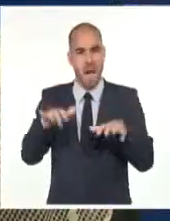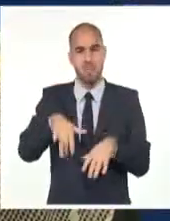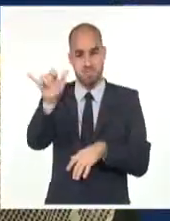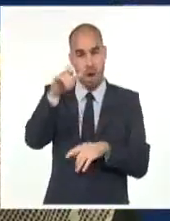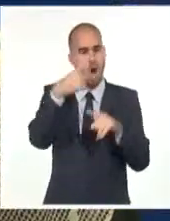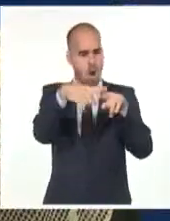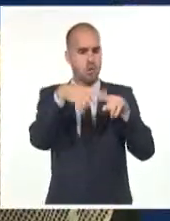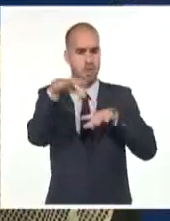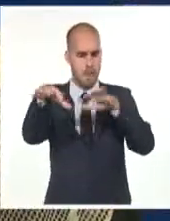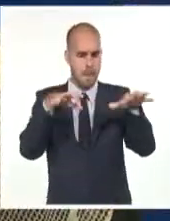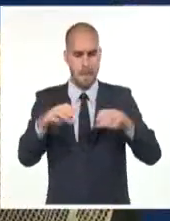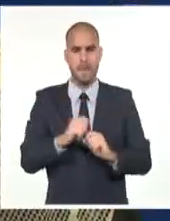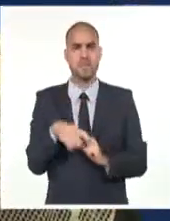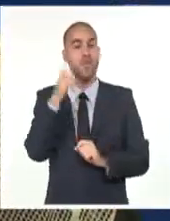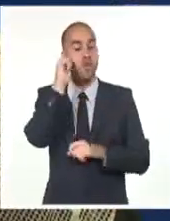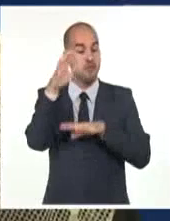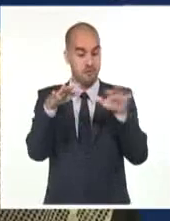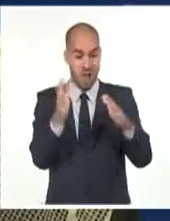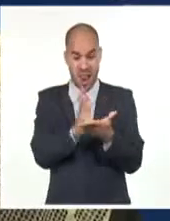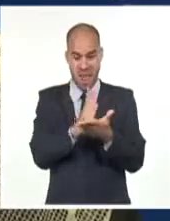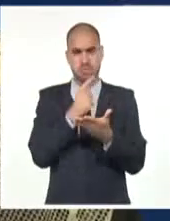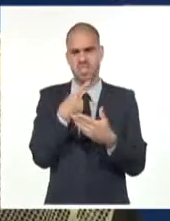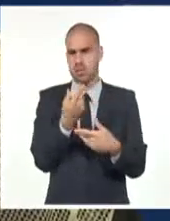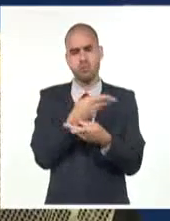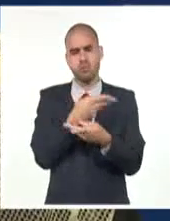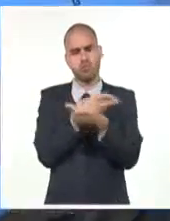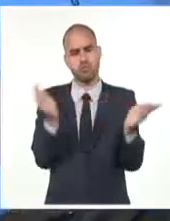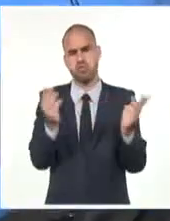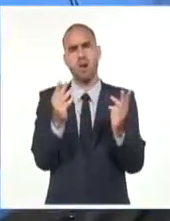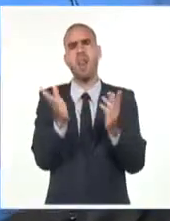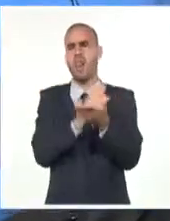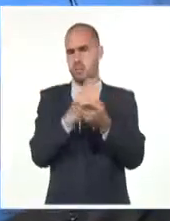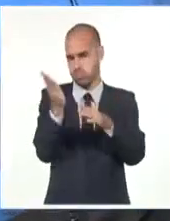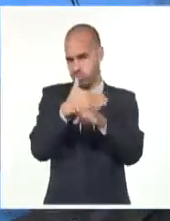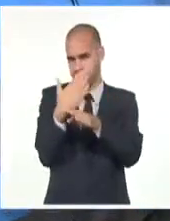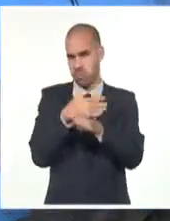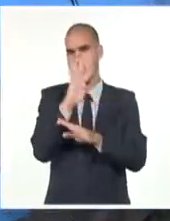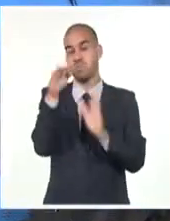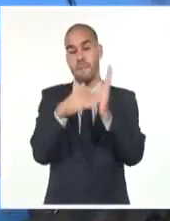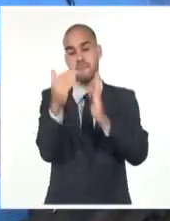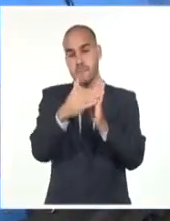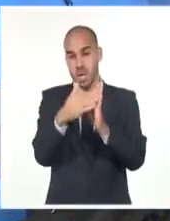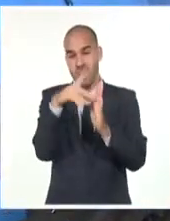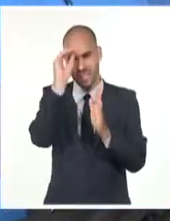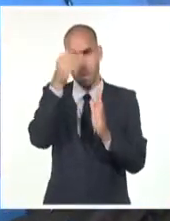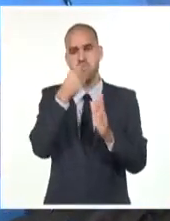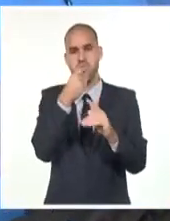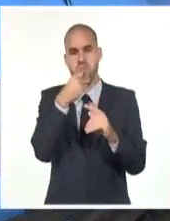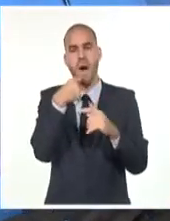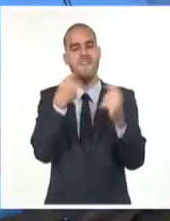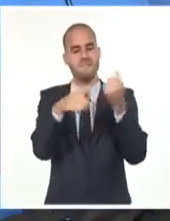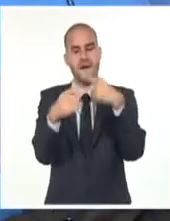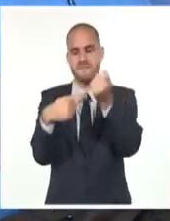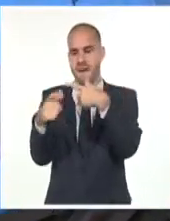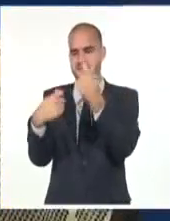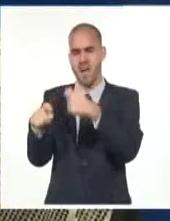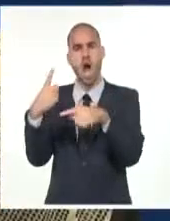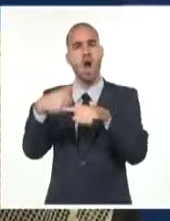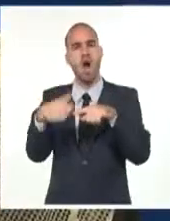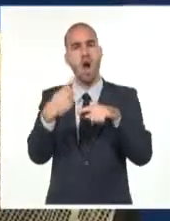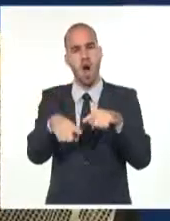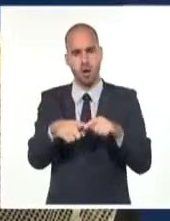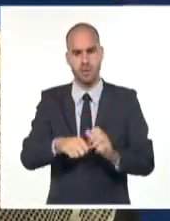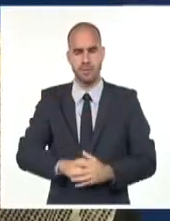anunciado que la Feria del Libro ofrecerá más de 4.000 títulos con más de 4 millones de ejemplares para la comercialización y más de 1.000 e-books.